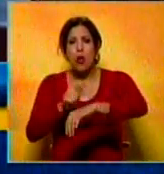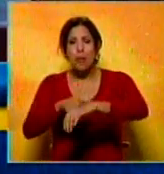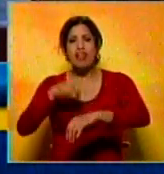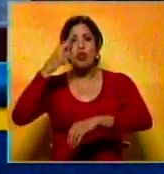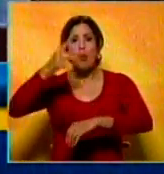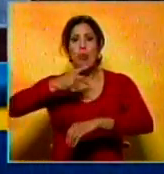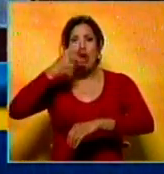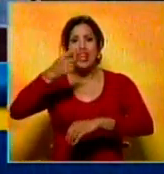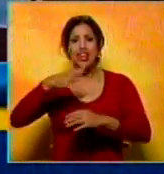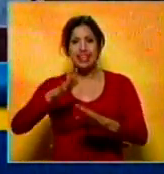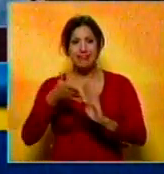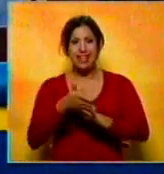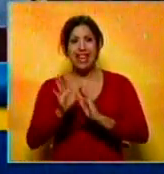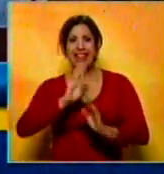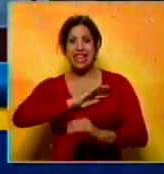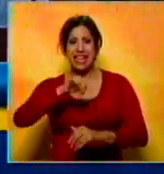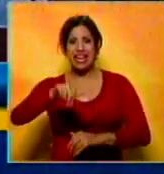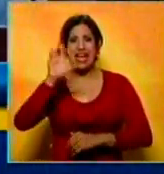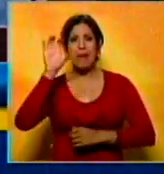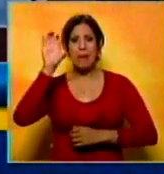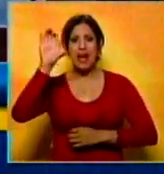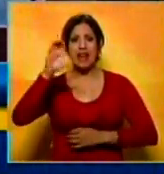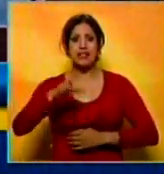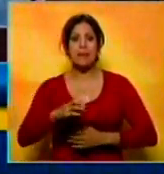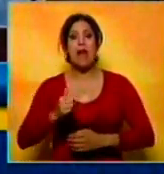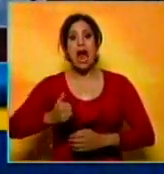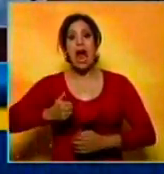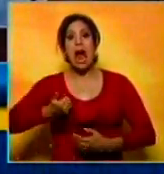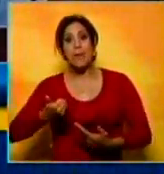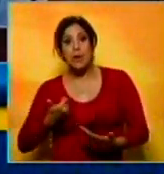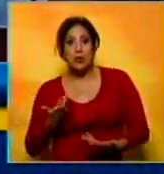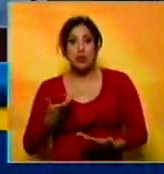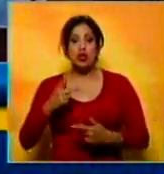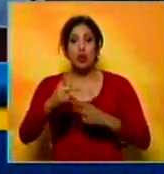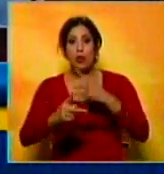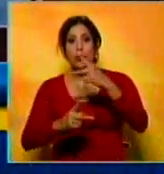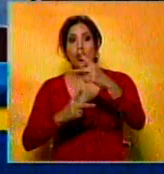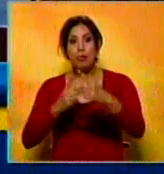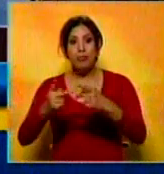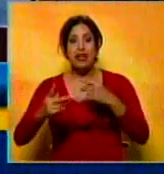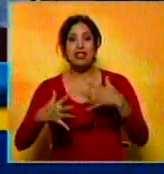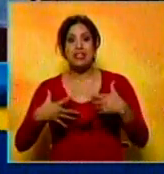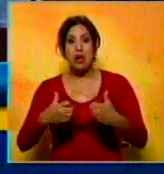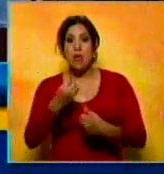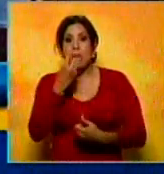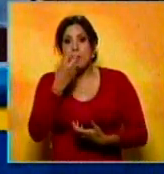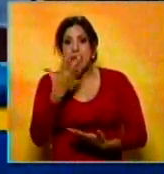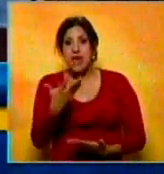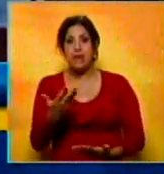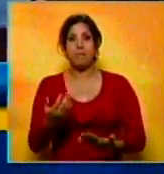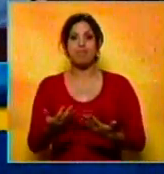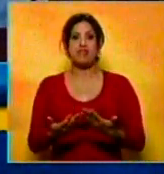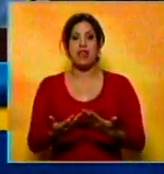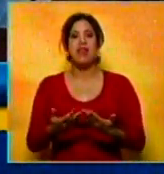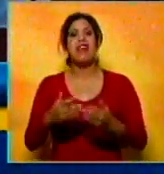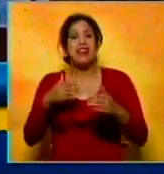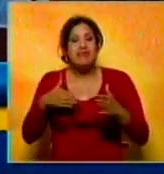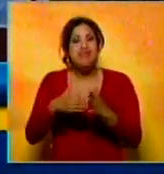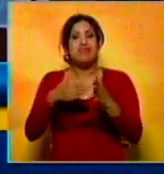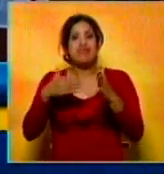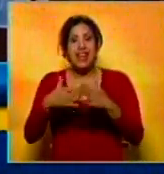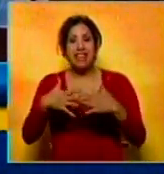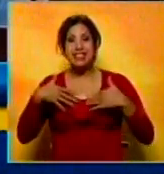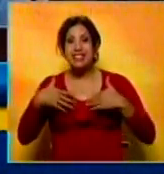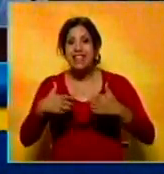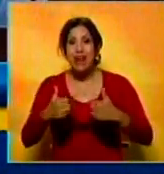político que vive nuestro país a propósito del proceso de recuperación y la batalla por